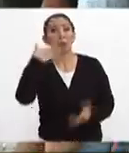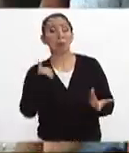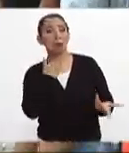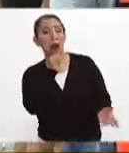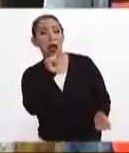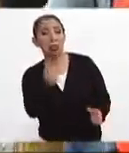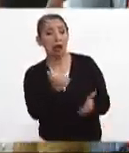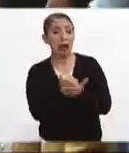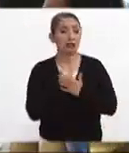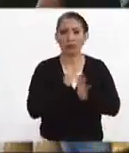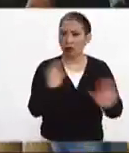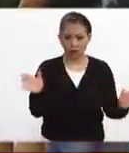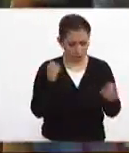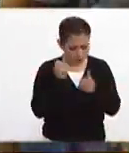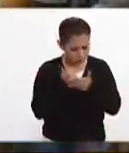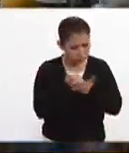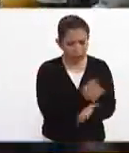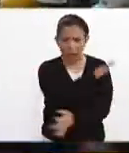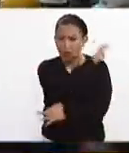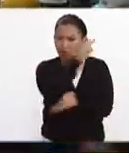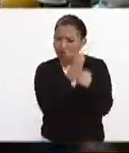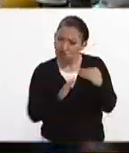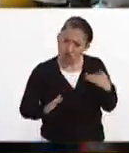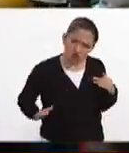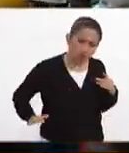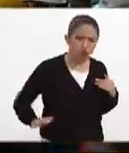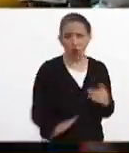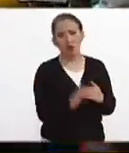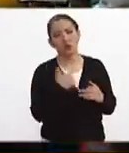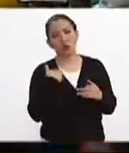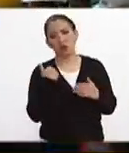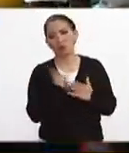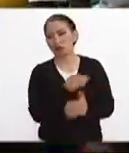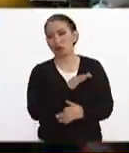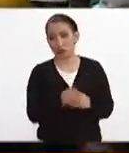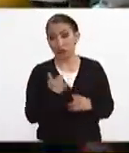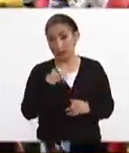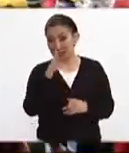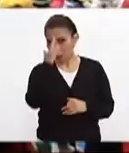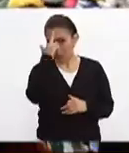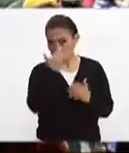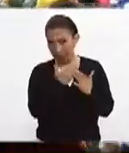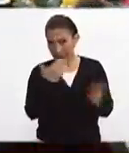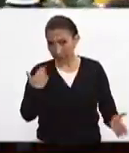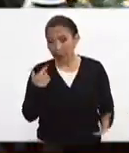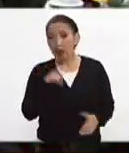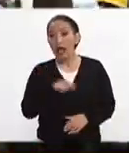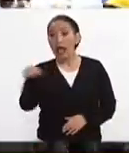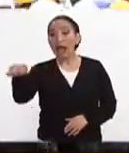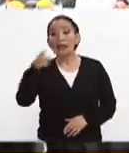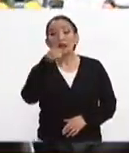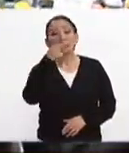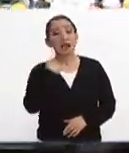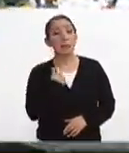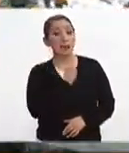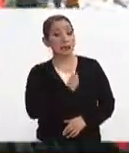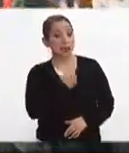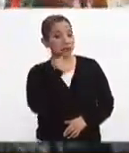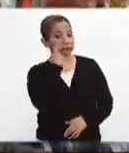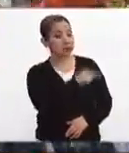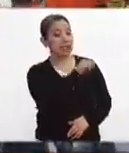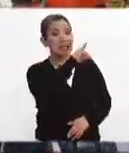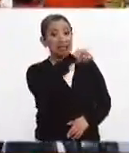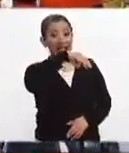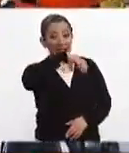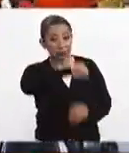resultado afectado se quede sin recibir todo tipo de ayuda. Hay que recordar también que él dispuso que instituciones como